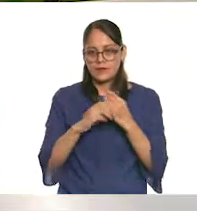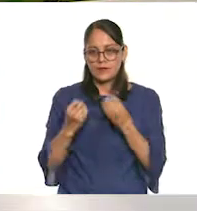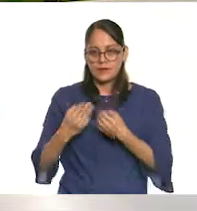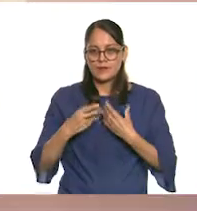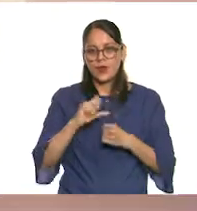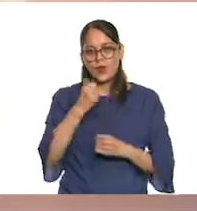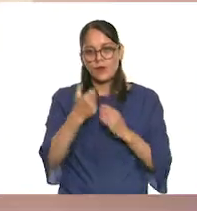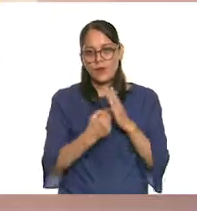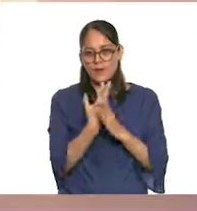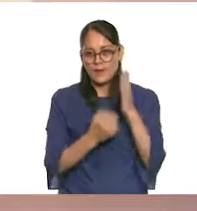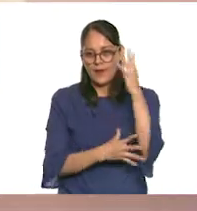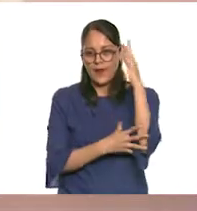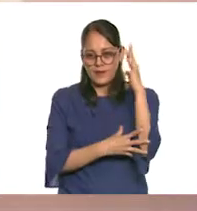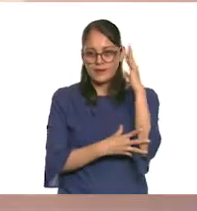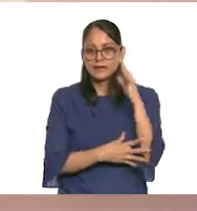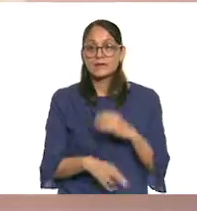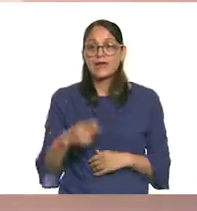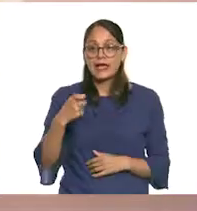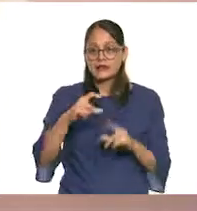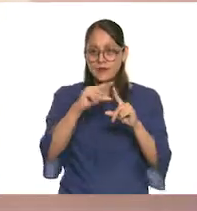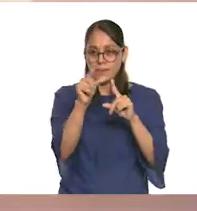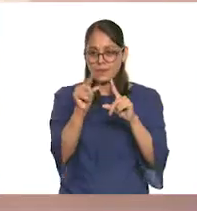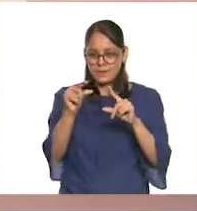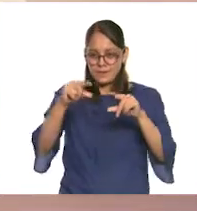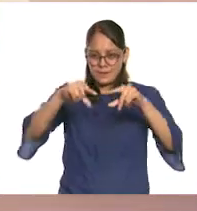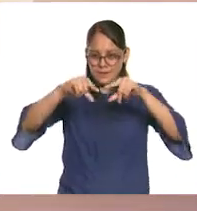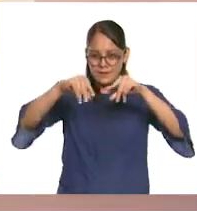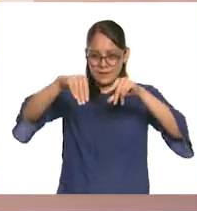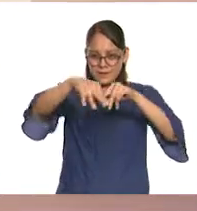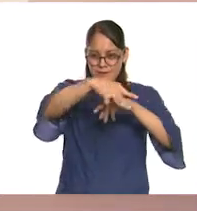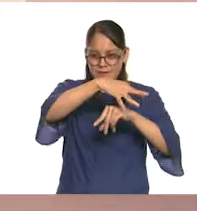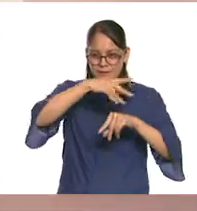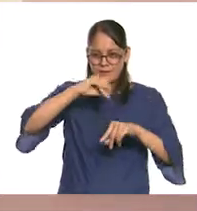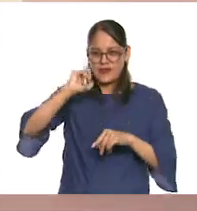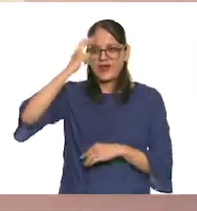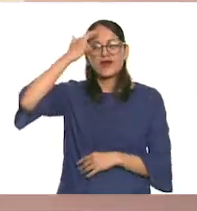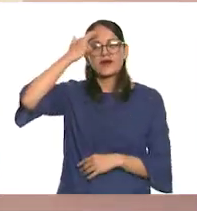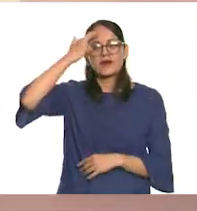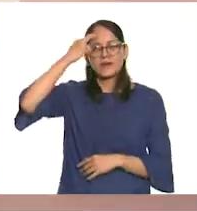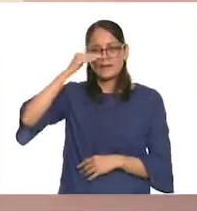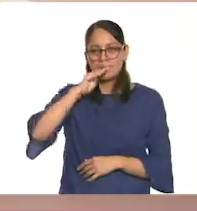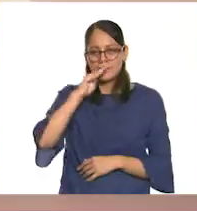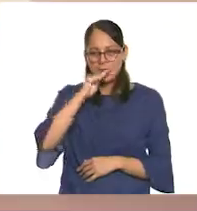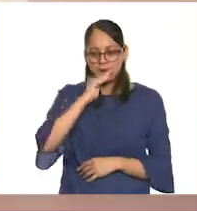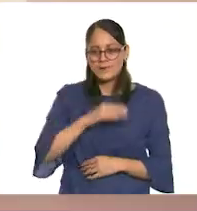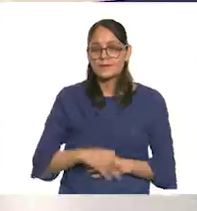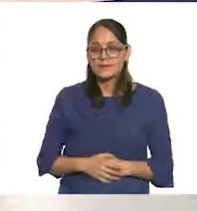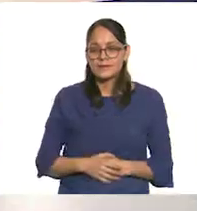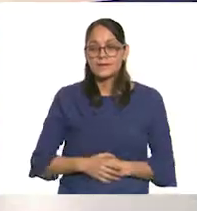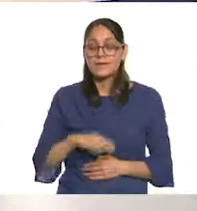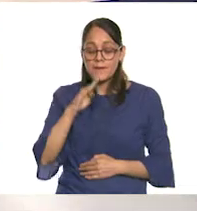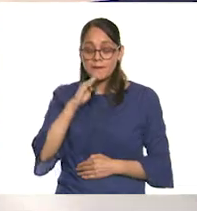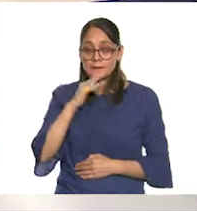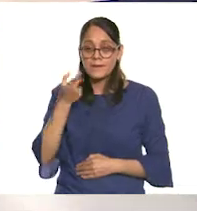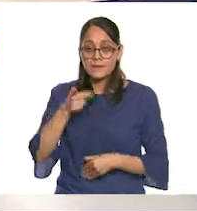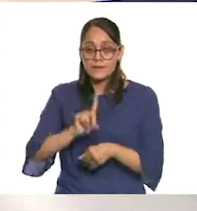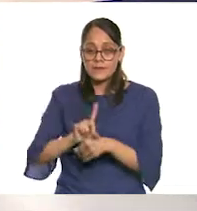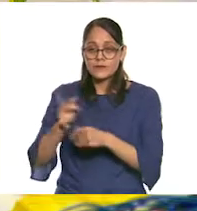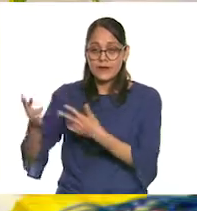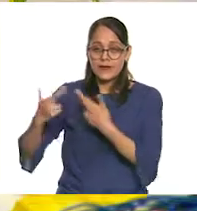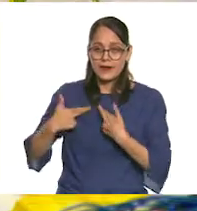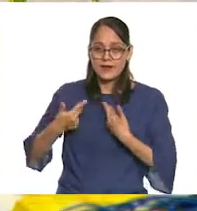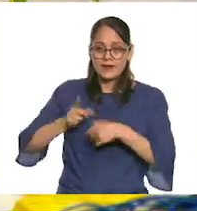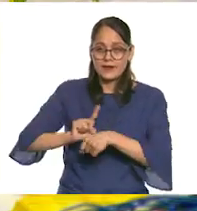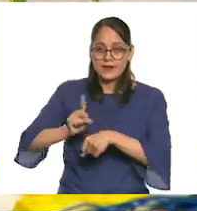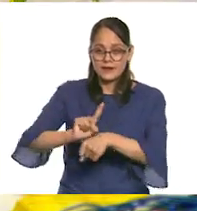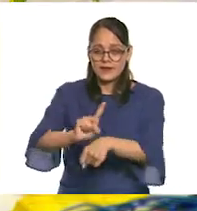Estos pétalos de flores que simbolizan esos recuerdos, esos momentos que nuestras mamás nos regalan día